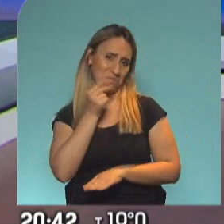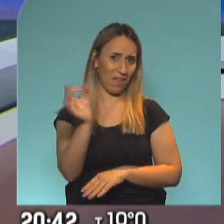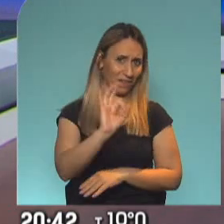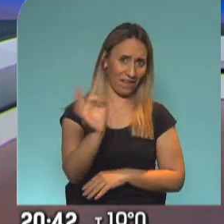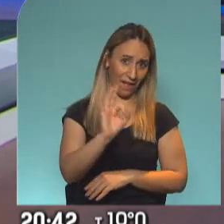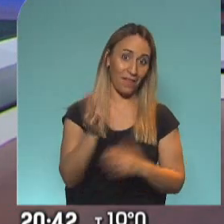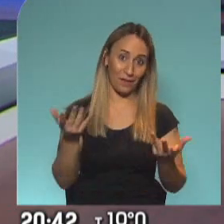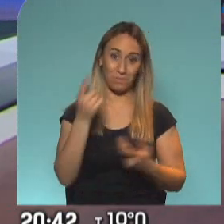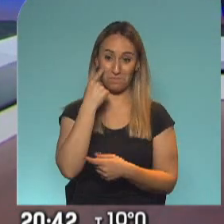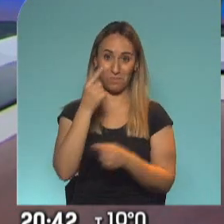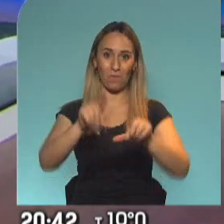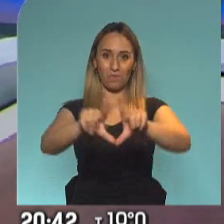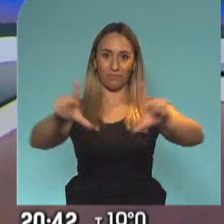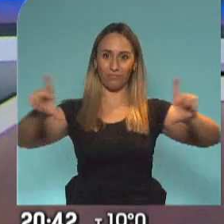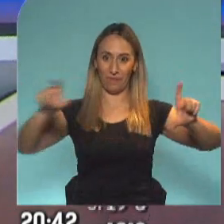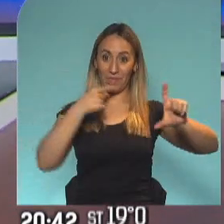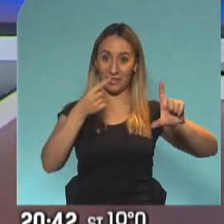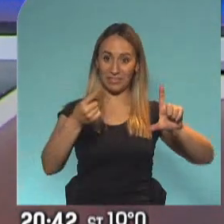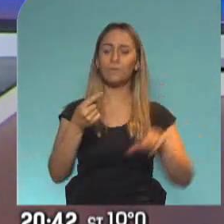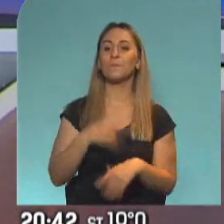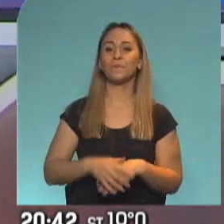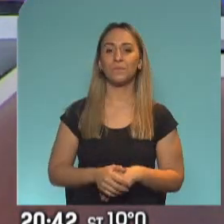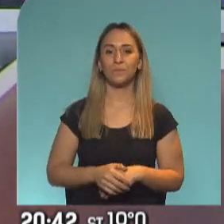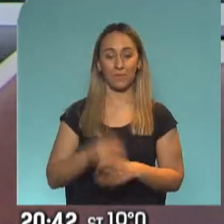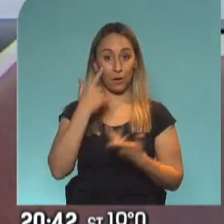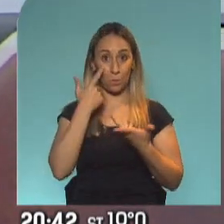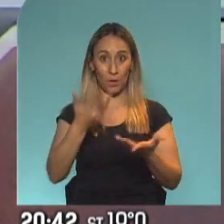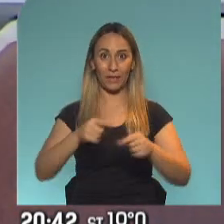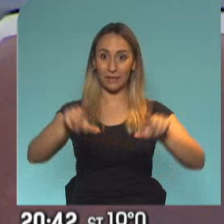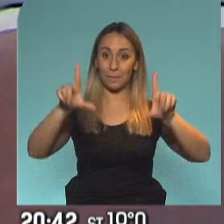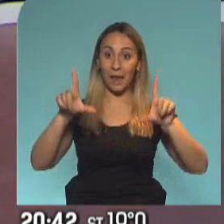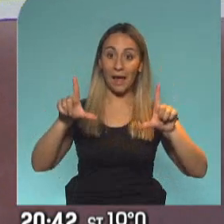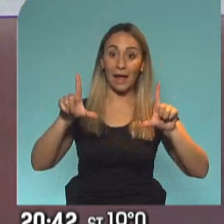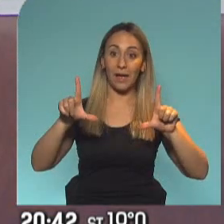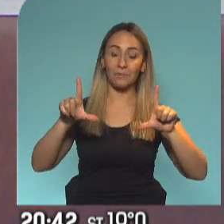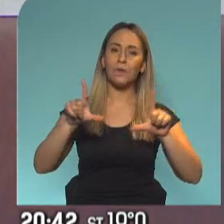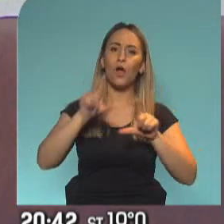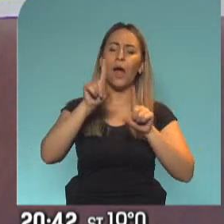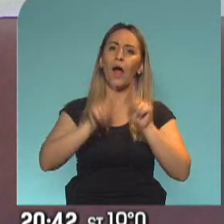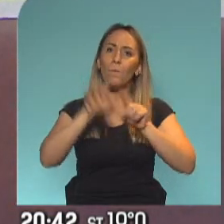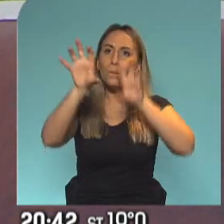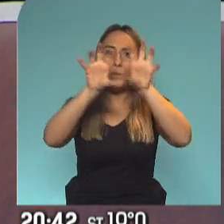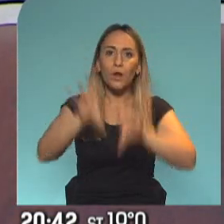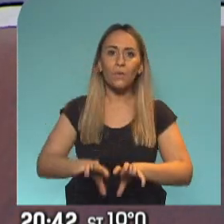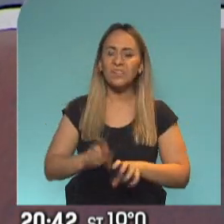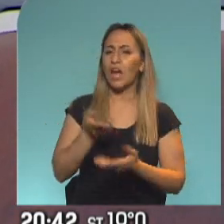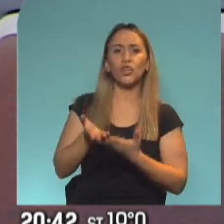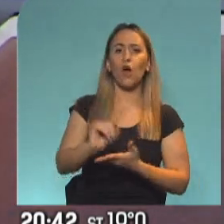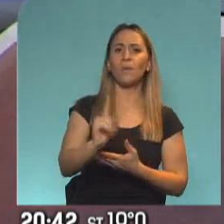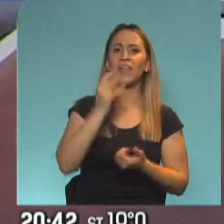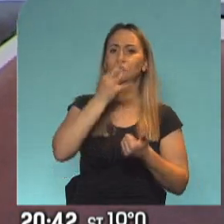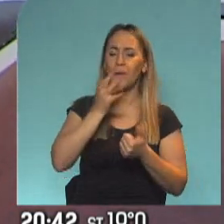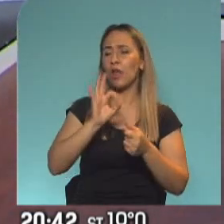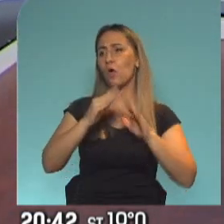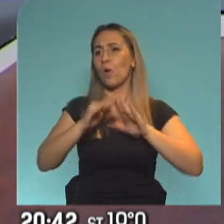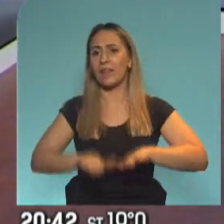ver en el Wall. Vamos a repasar en placa cuáles son esas provincias que no pedirán ni hisopado ni realizar una